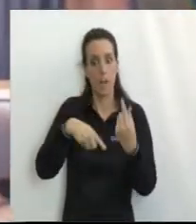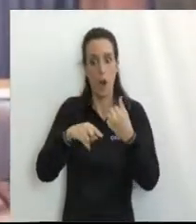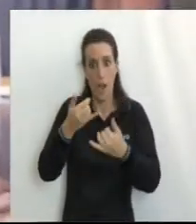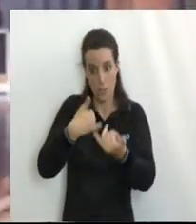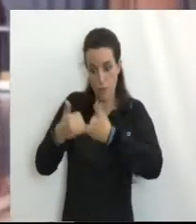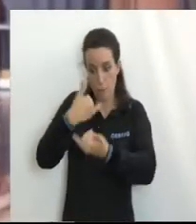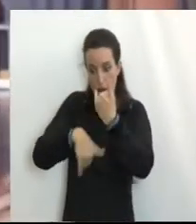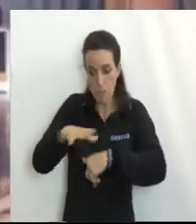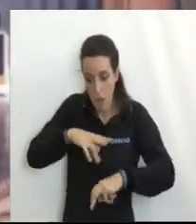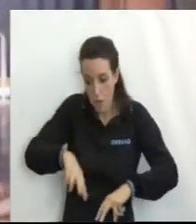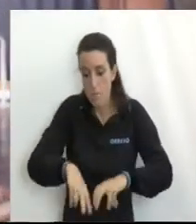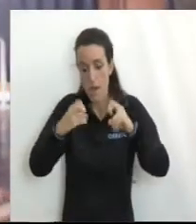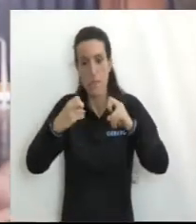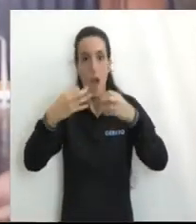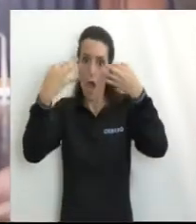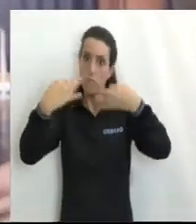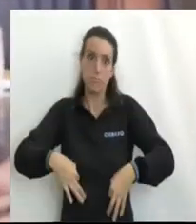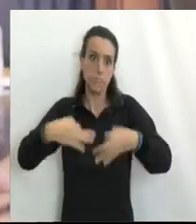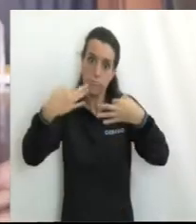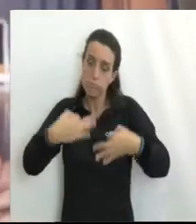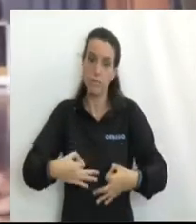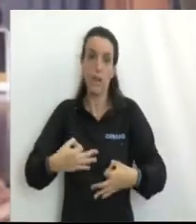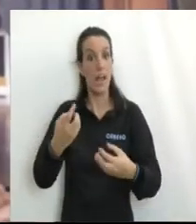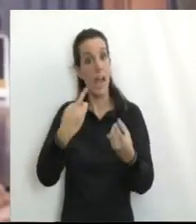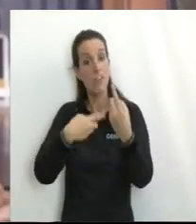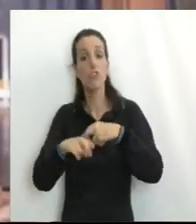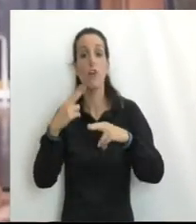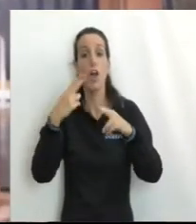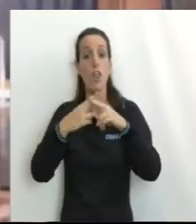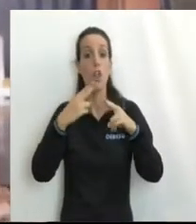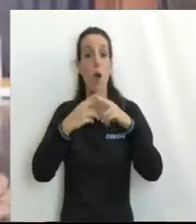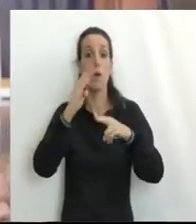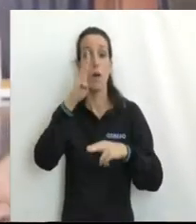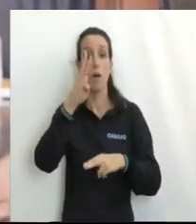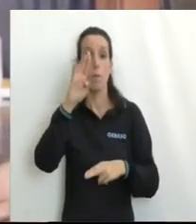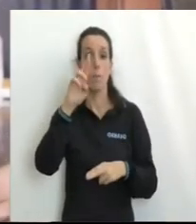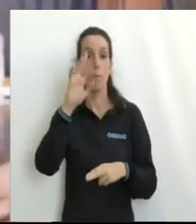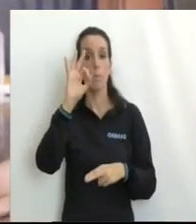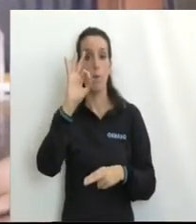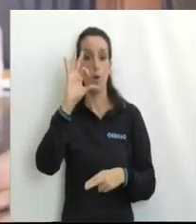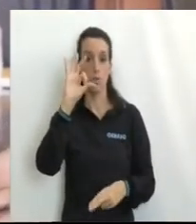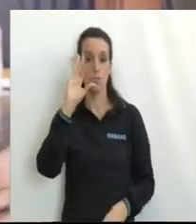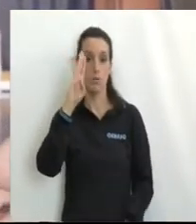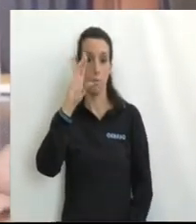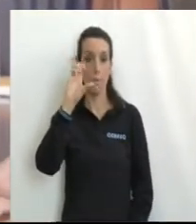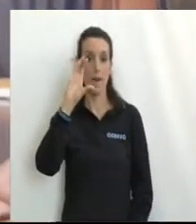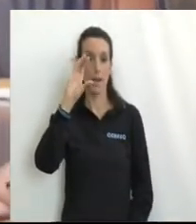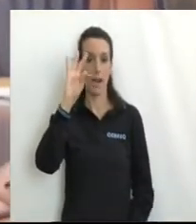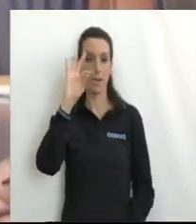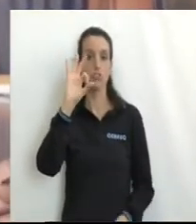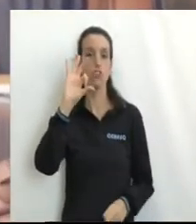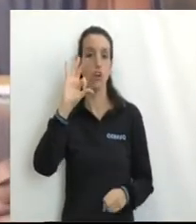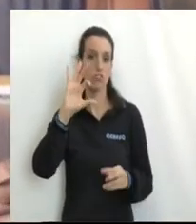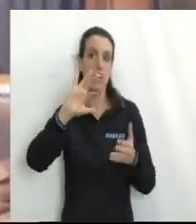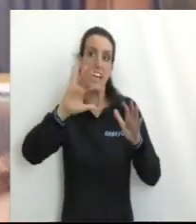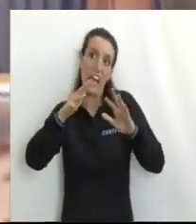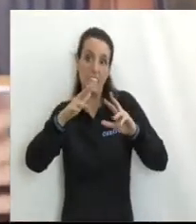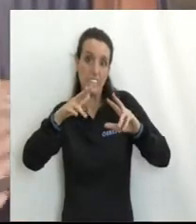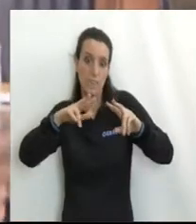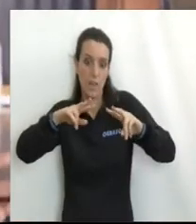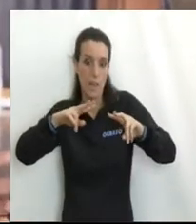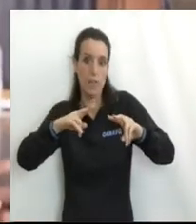cara Y aporta información de gran resolución y gran valor Y finalmente se llega a definir Lo que denominamos prospectos Que son